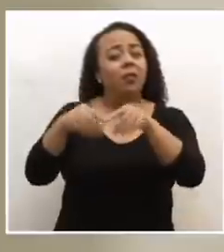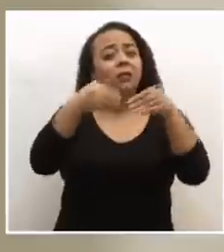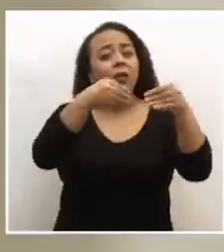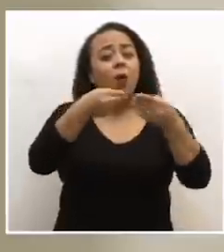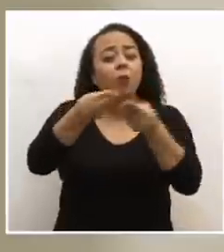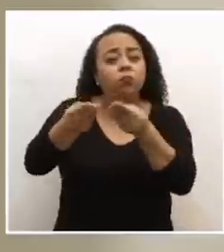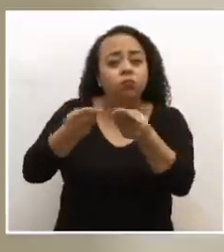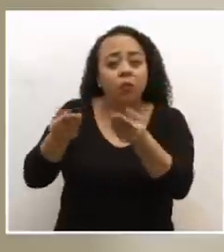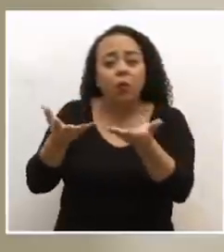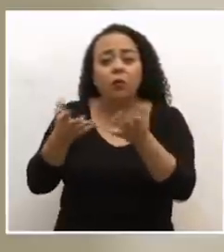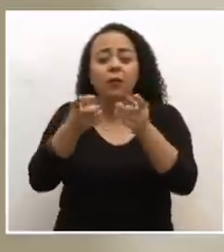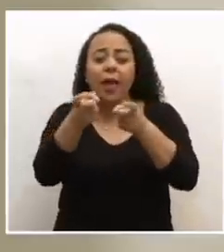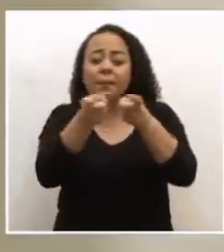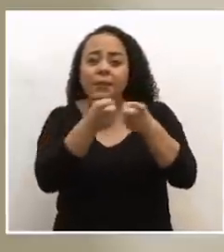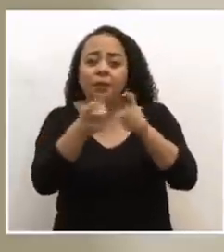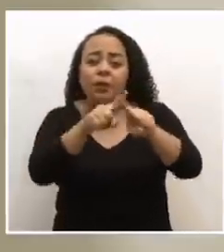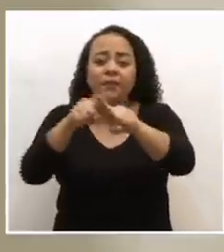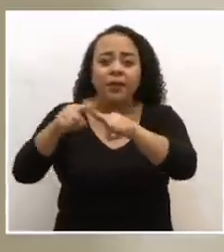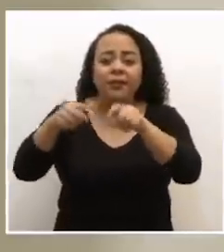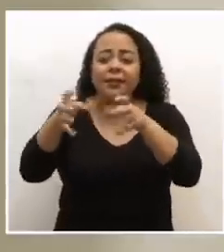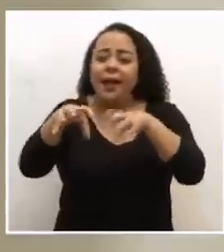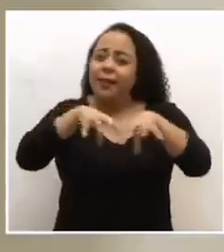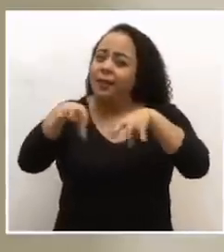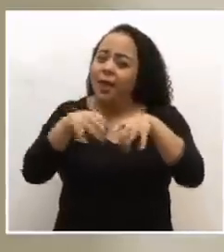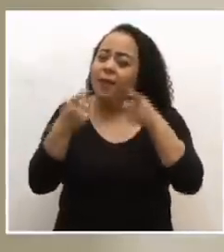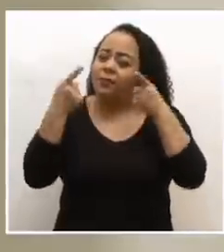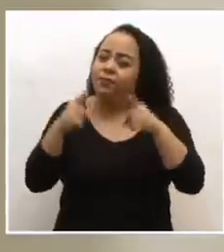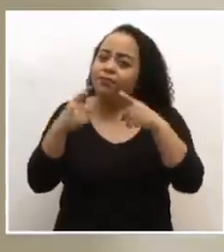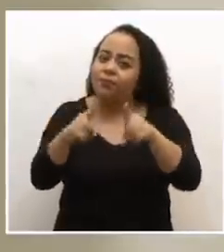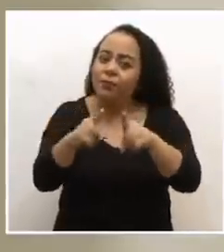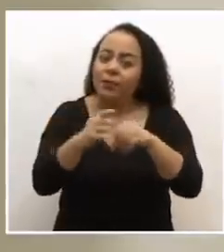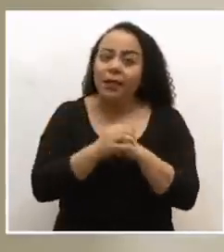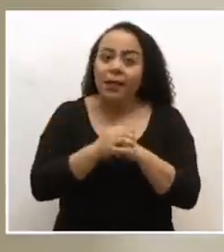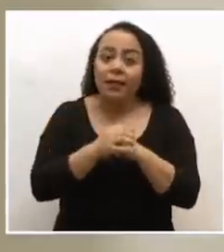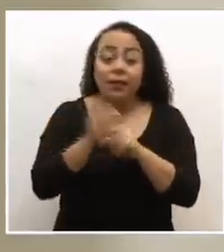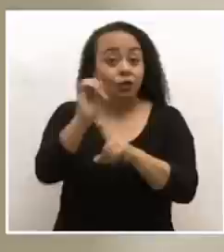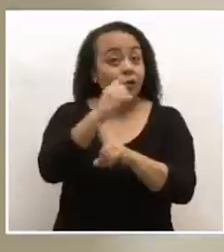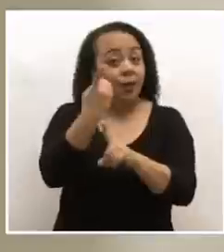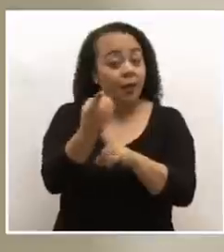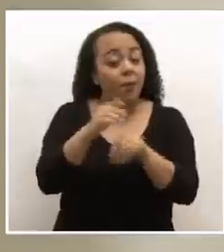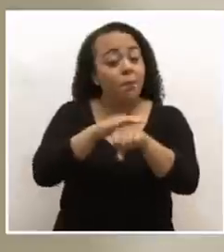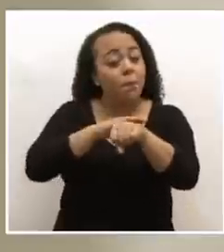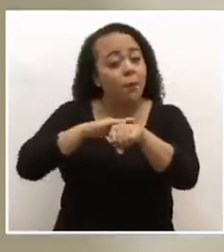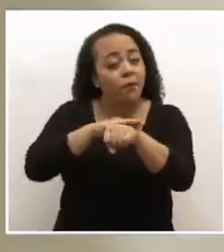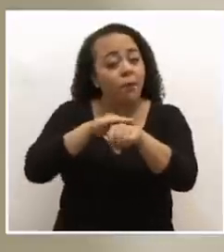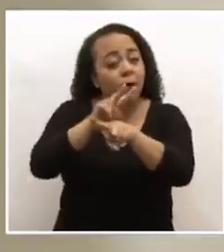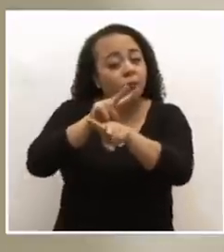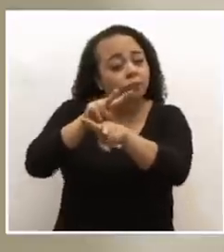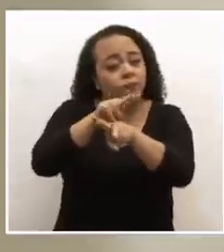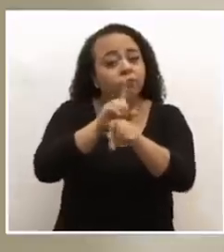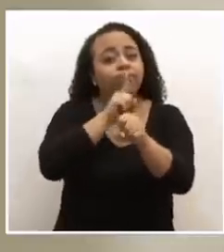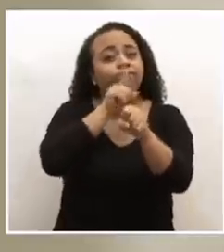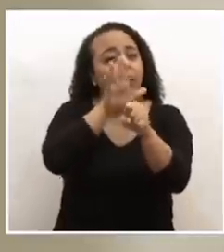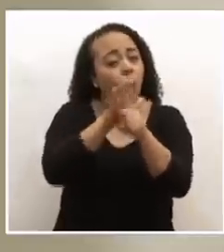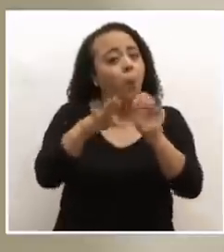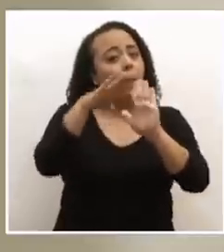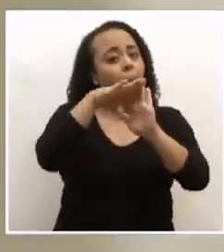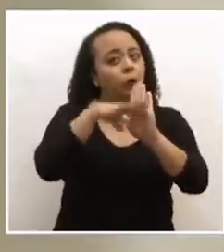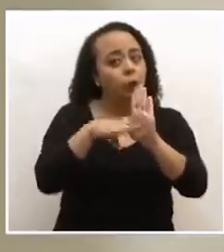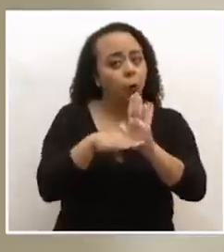administradores de las diferentes actividades que se dan en la sociedad, que estén vigilantes, que se cumplan los protocolos.